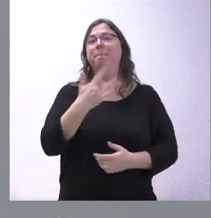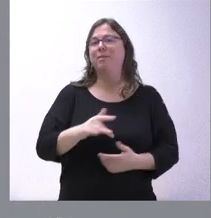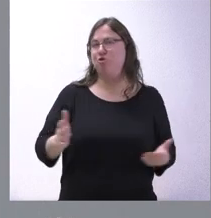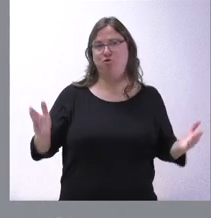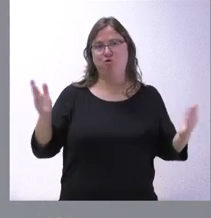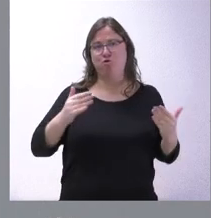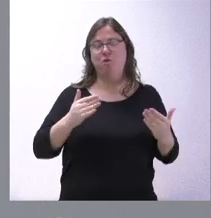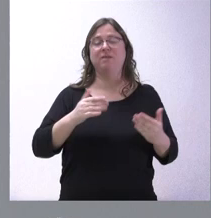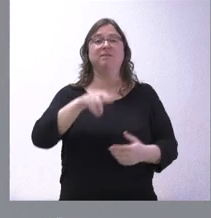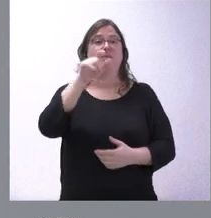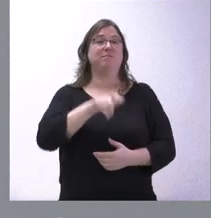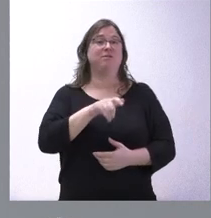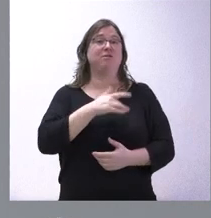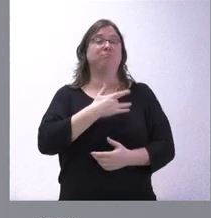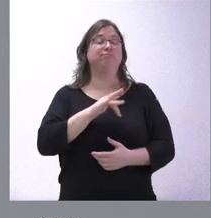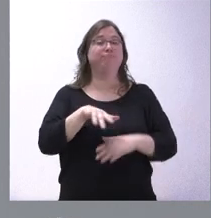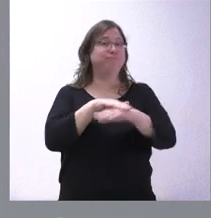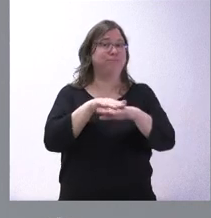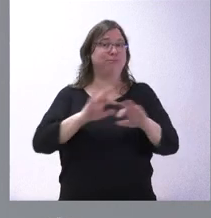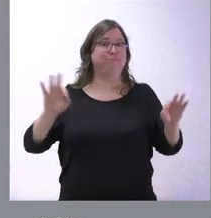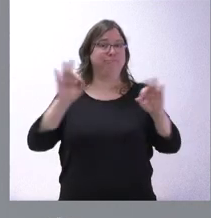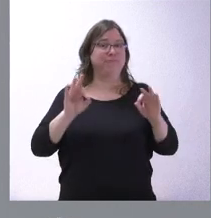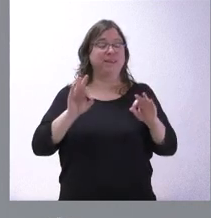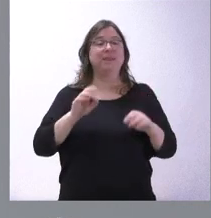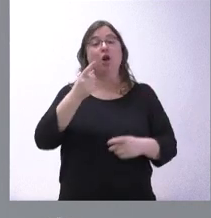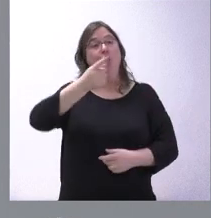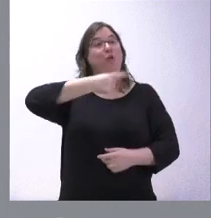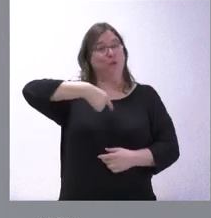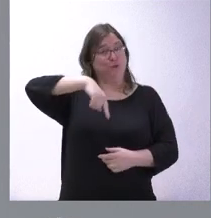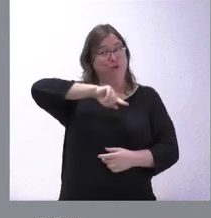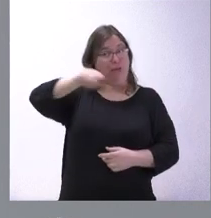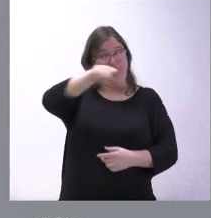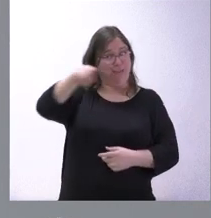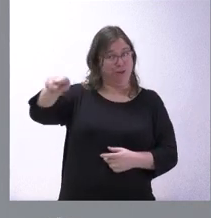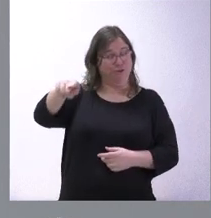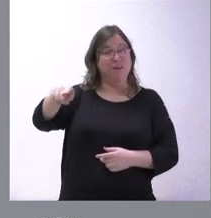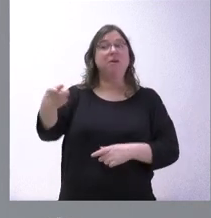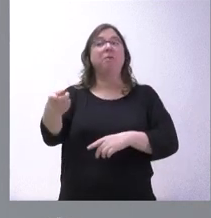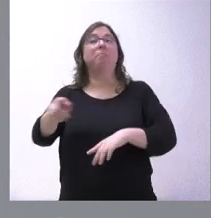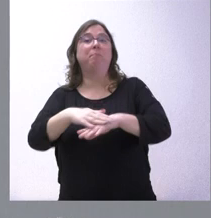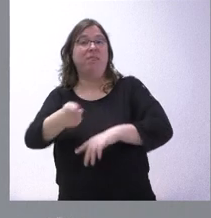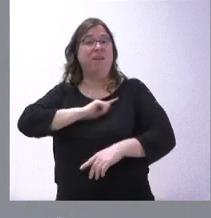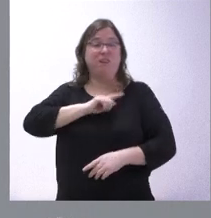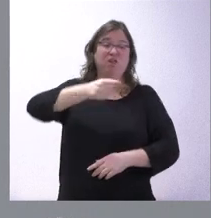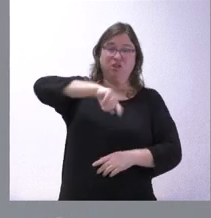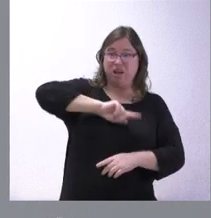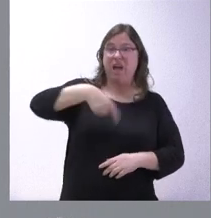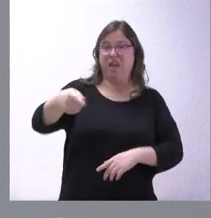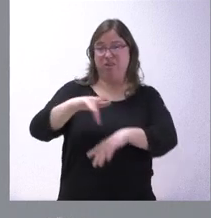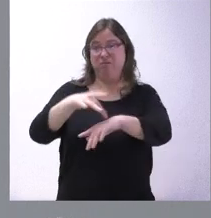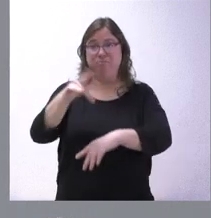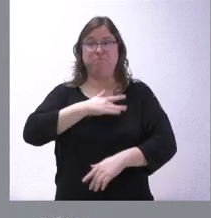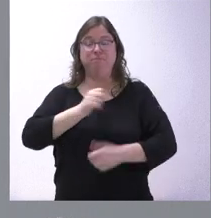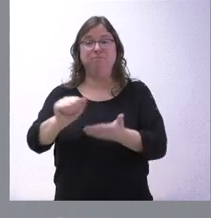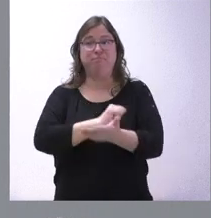parte de los amnistiados que no van a pedir perdón, sino que parece ser que somos nosotros los que les tenemos que pedir perdón a ellos y ni siquiera lleva aparejado el